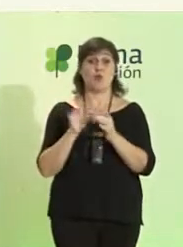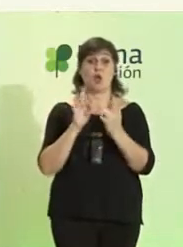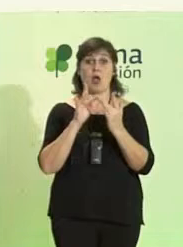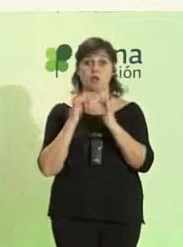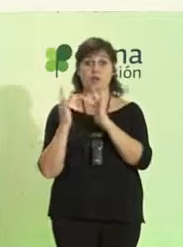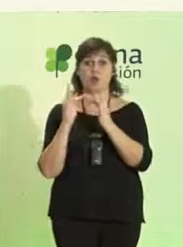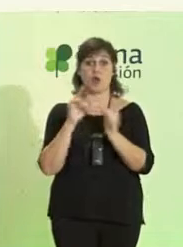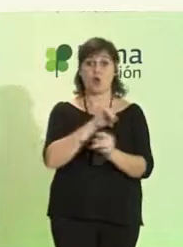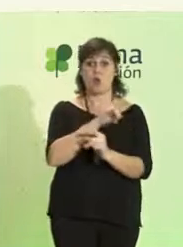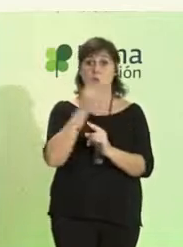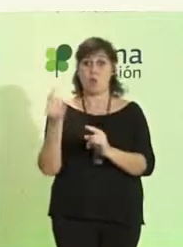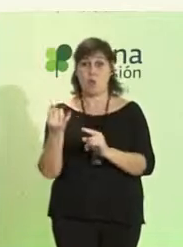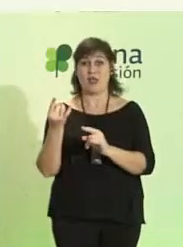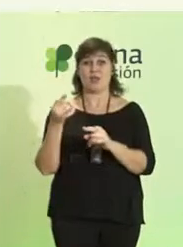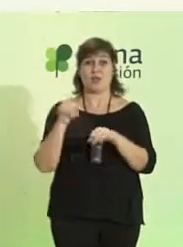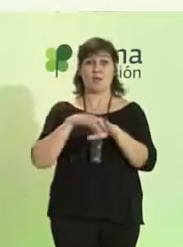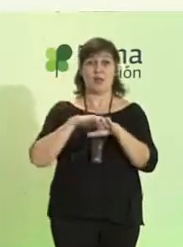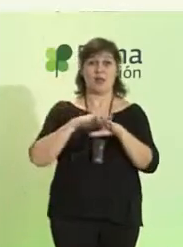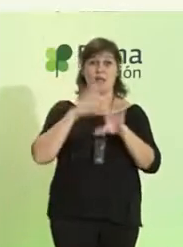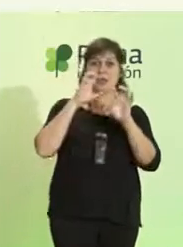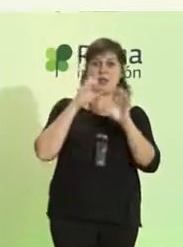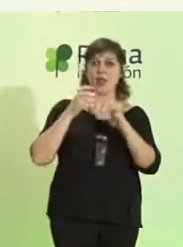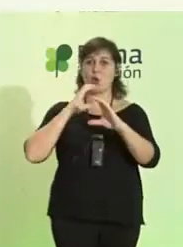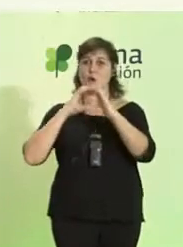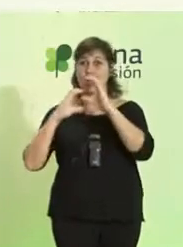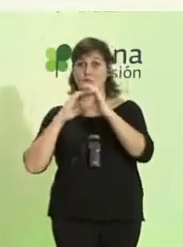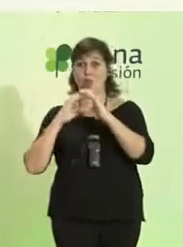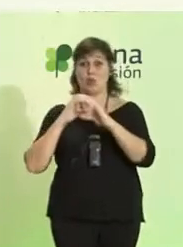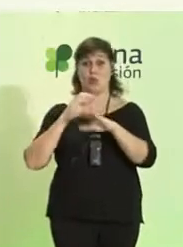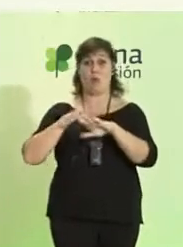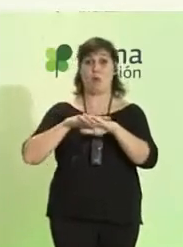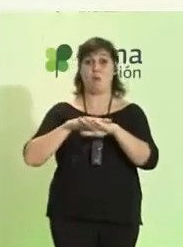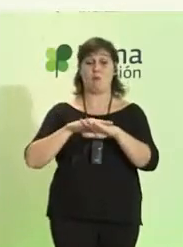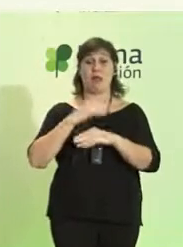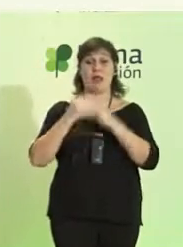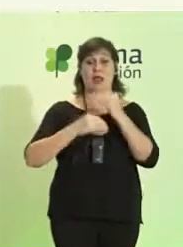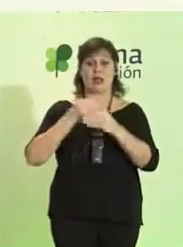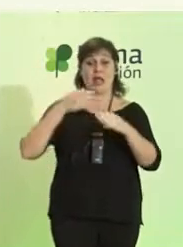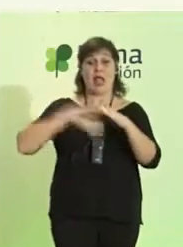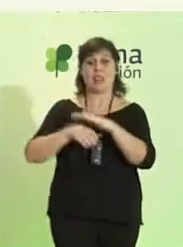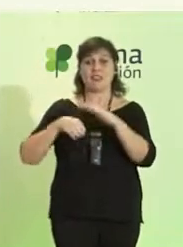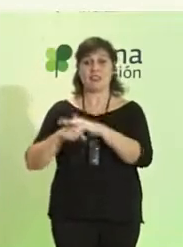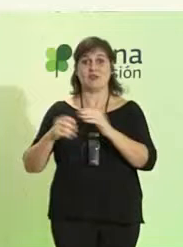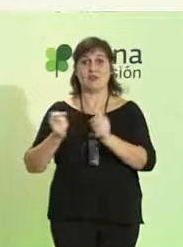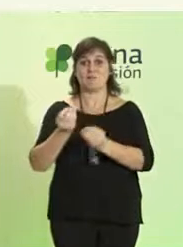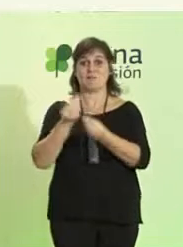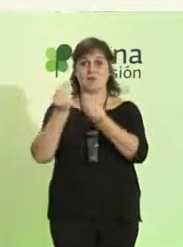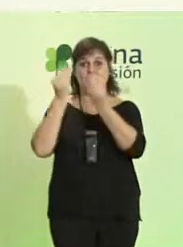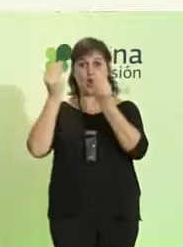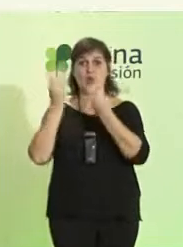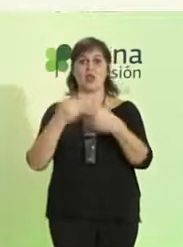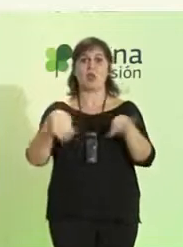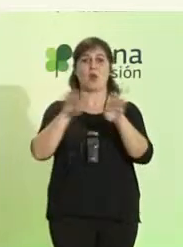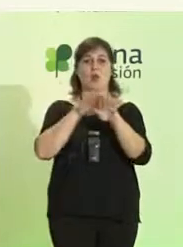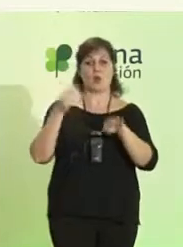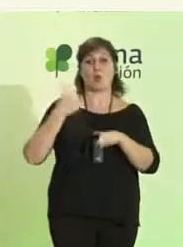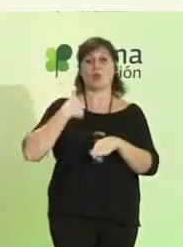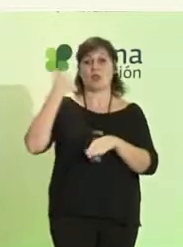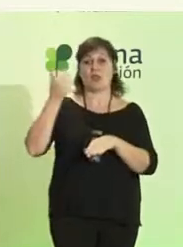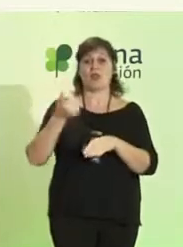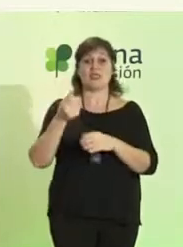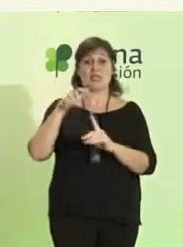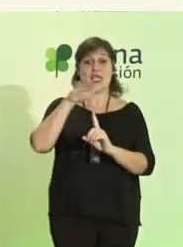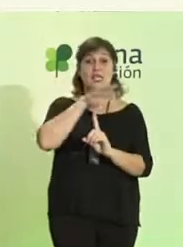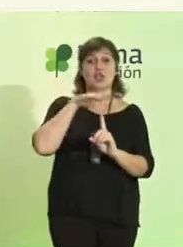interlocución, aprendizaje y comunicación que redunden en la mejora de la accesibilidad, igualdad de oportunidades,